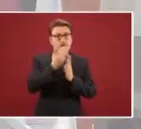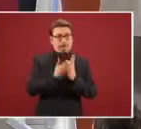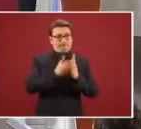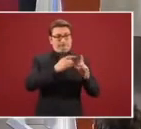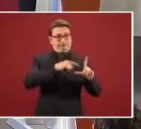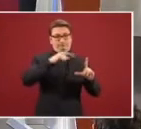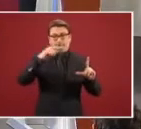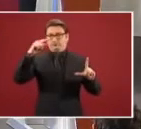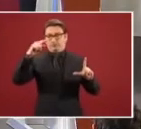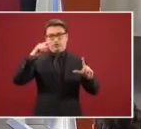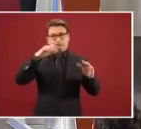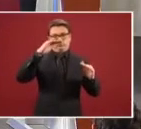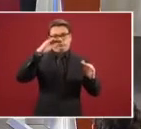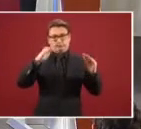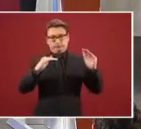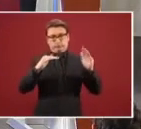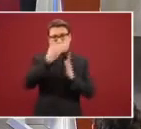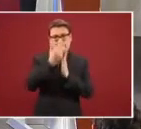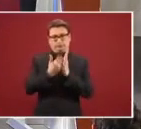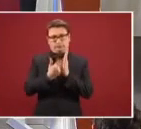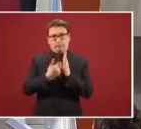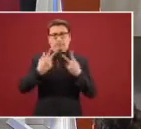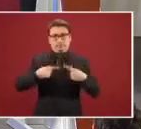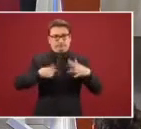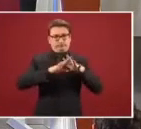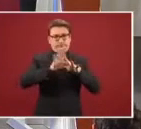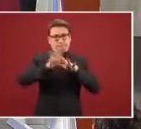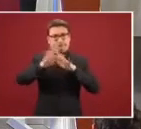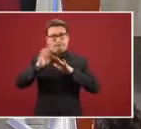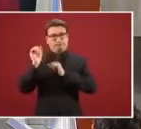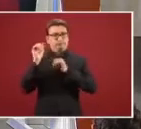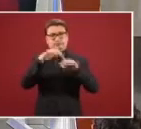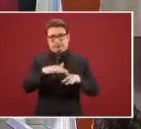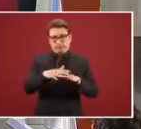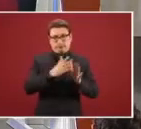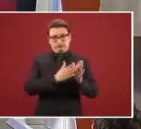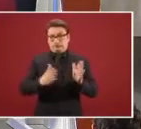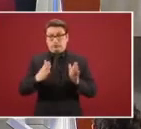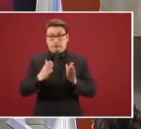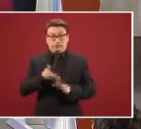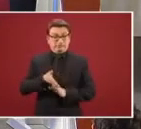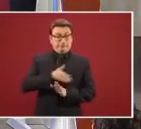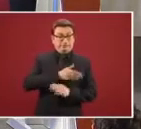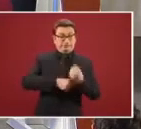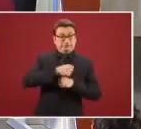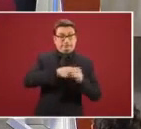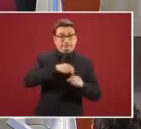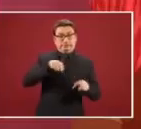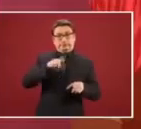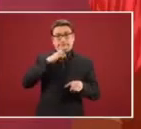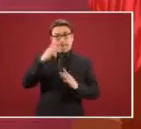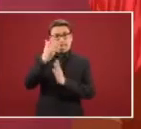importante en estos flujos de las últimas décadas. Quisiera yo